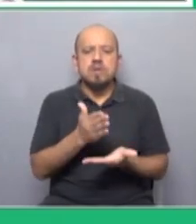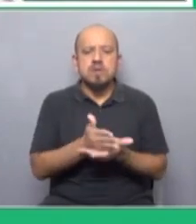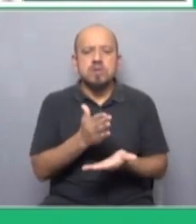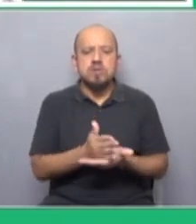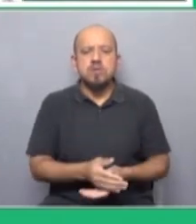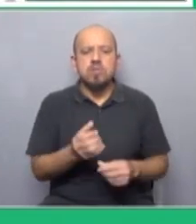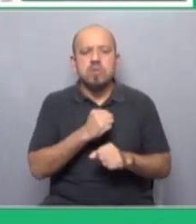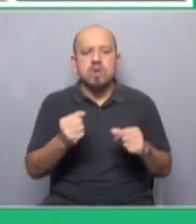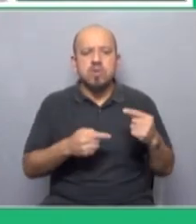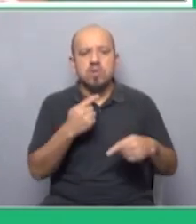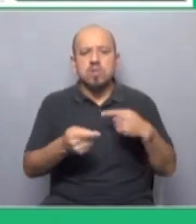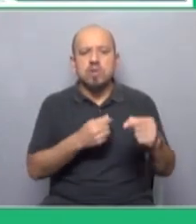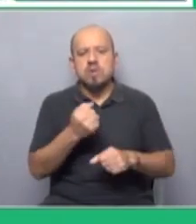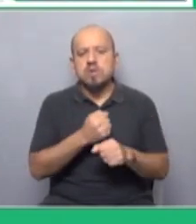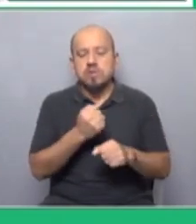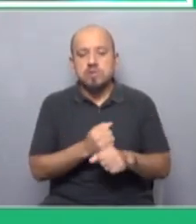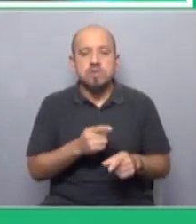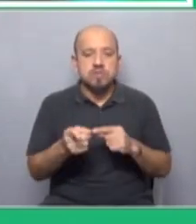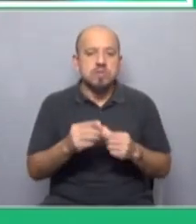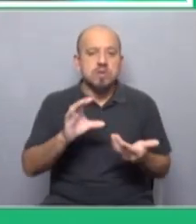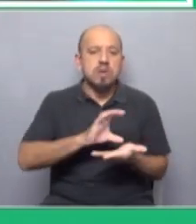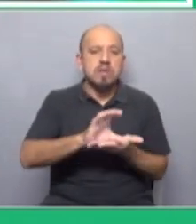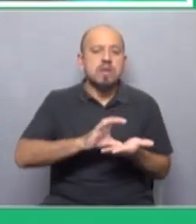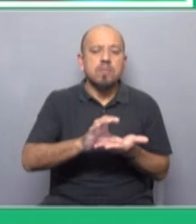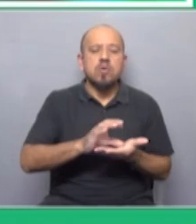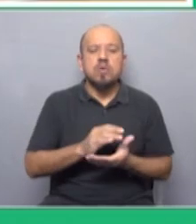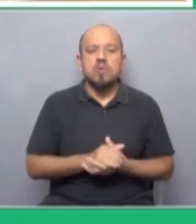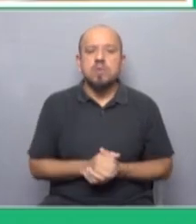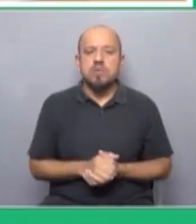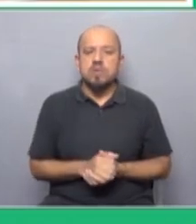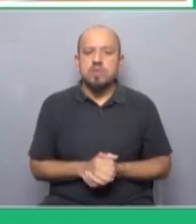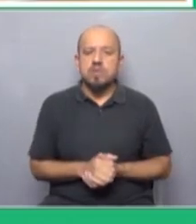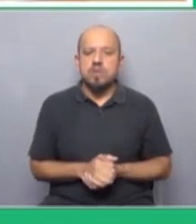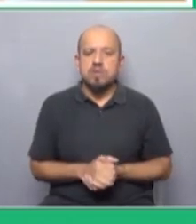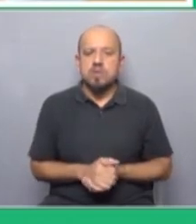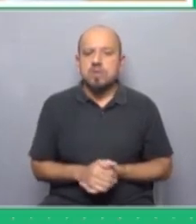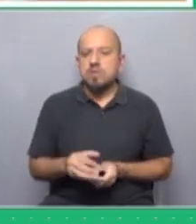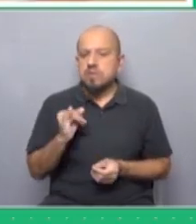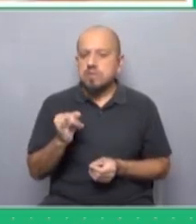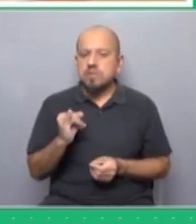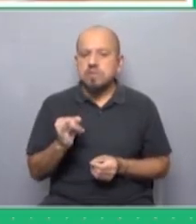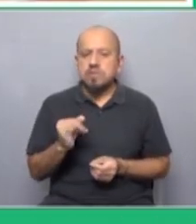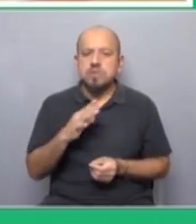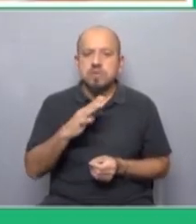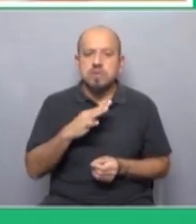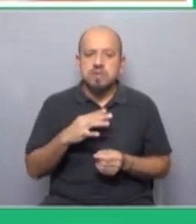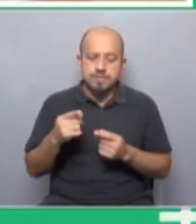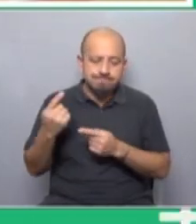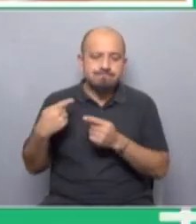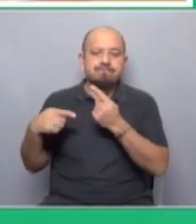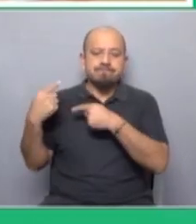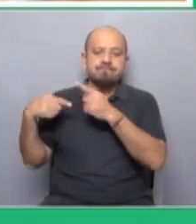pueda seguir existiendo dentro de la lógica de capitalismo naturalmente claro sí indiscutiblemente han habido retrocesos